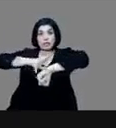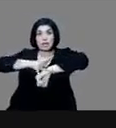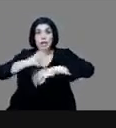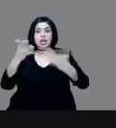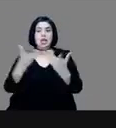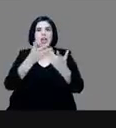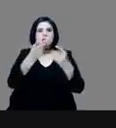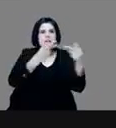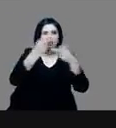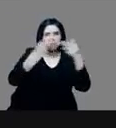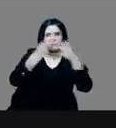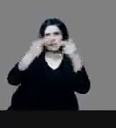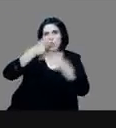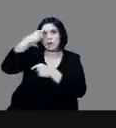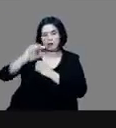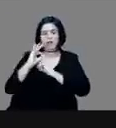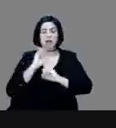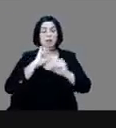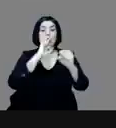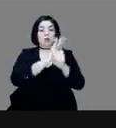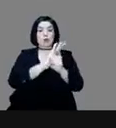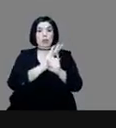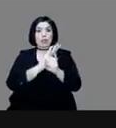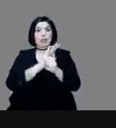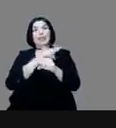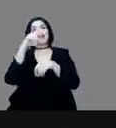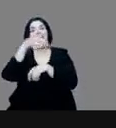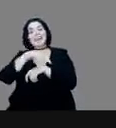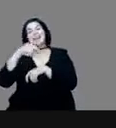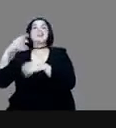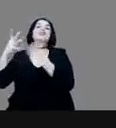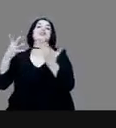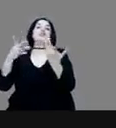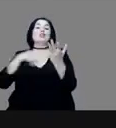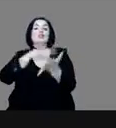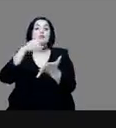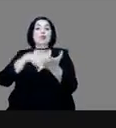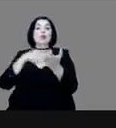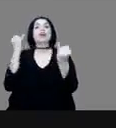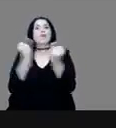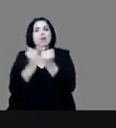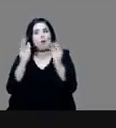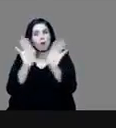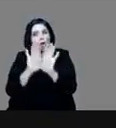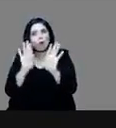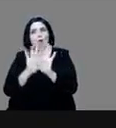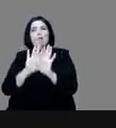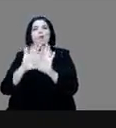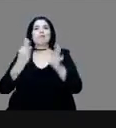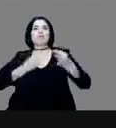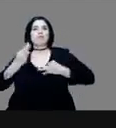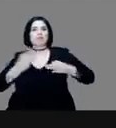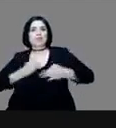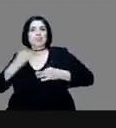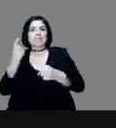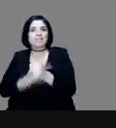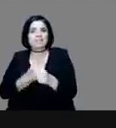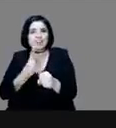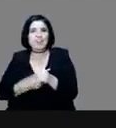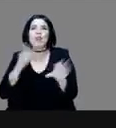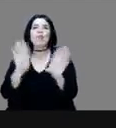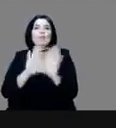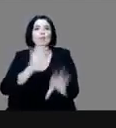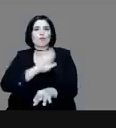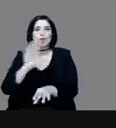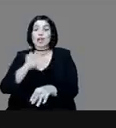y finalmente la muerte de este tlatoani por la viruela. Les recordamos mandar su asistencia